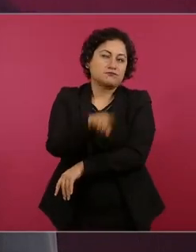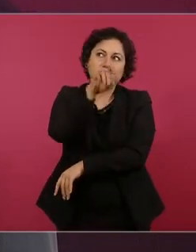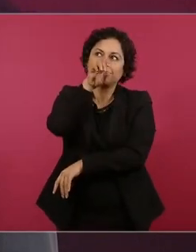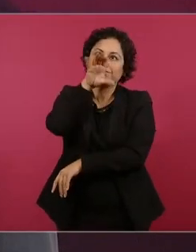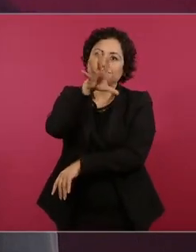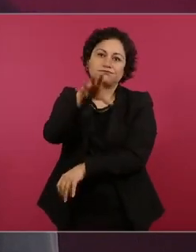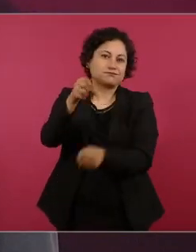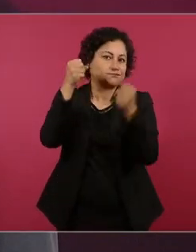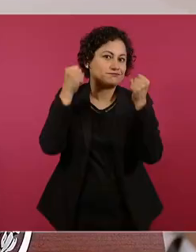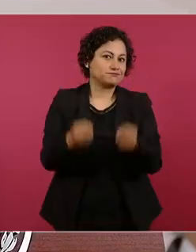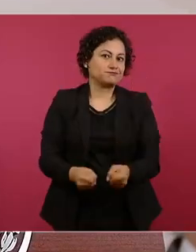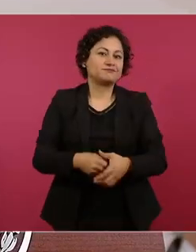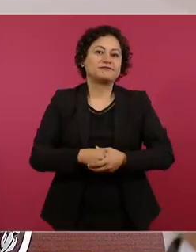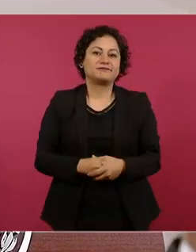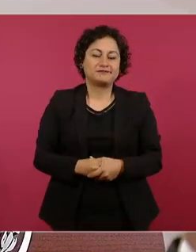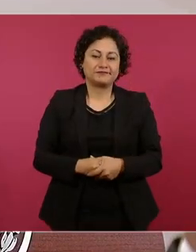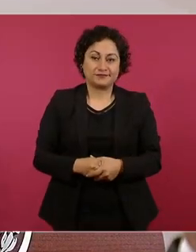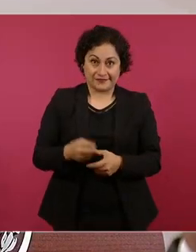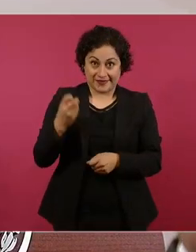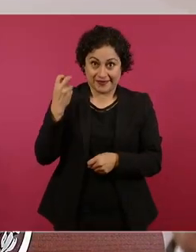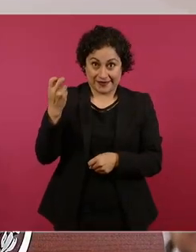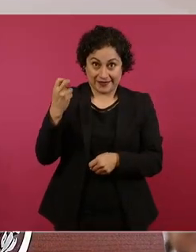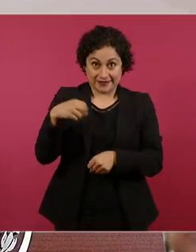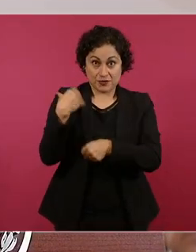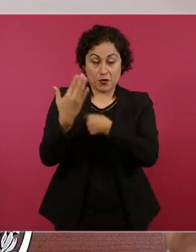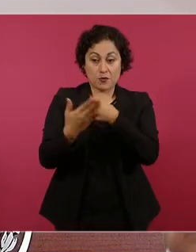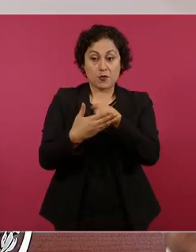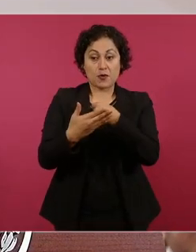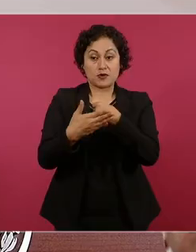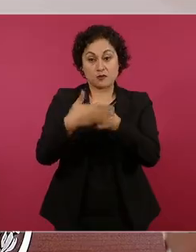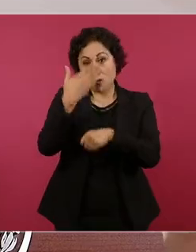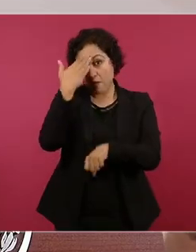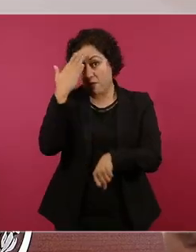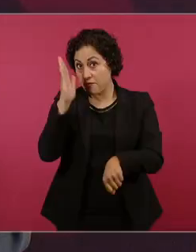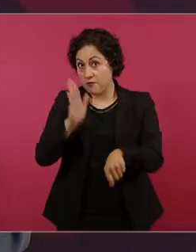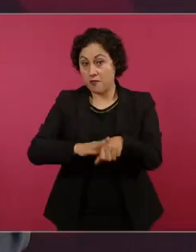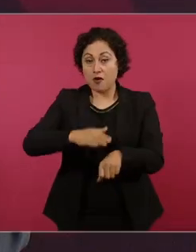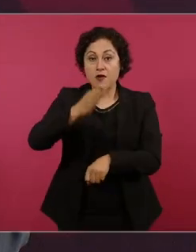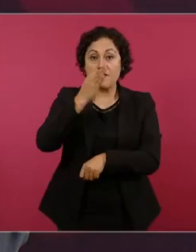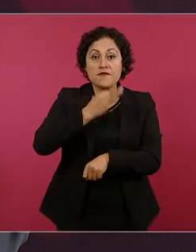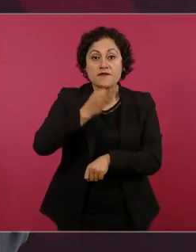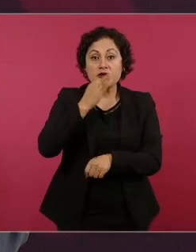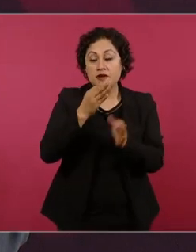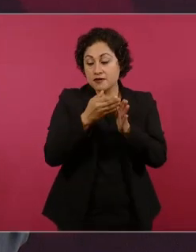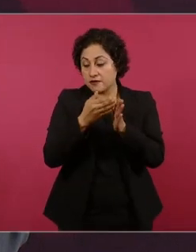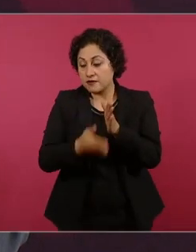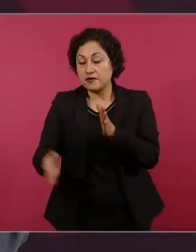lo festejaremos durante 10 días